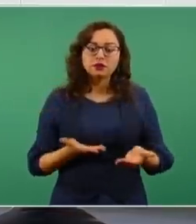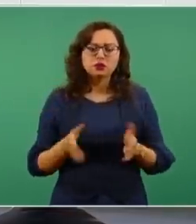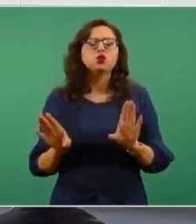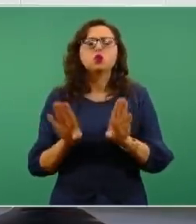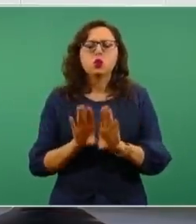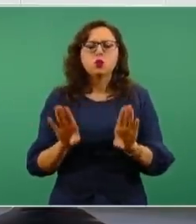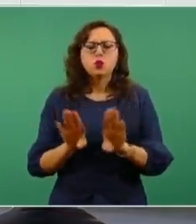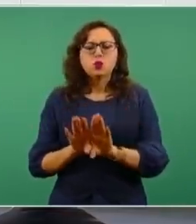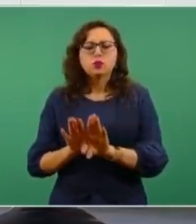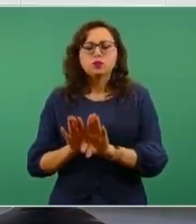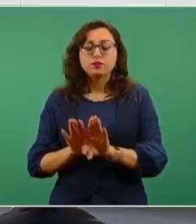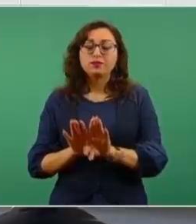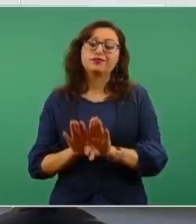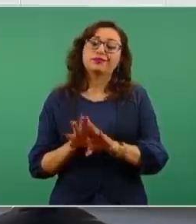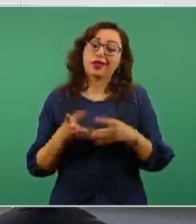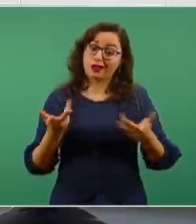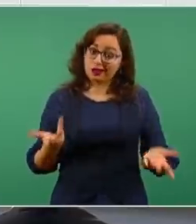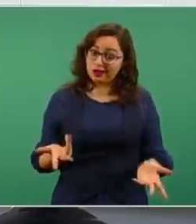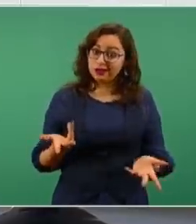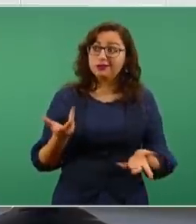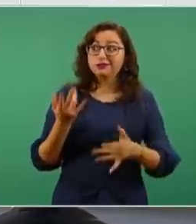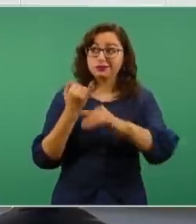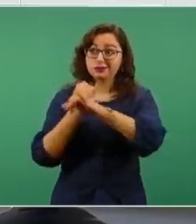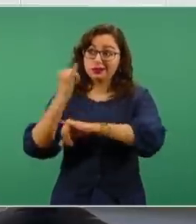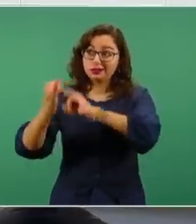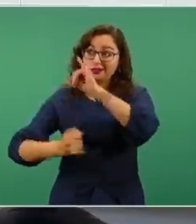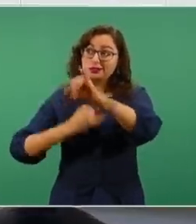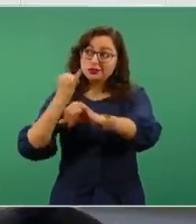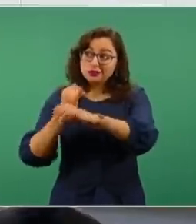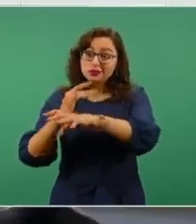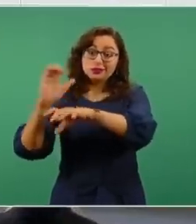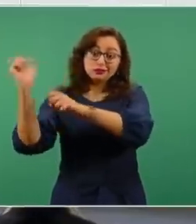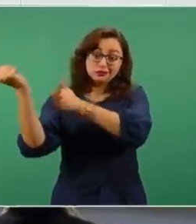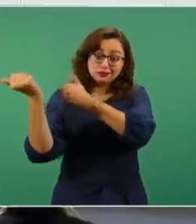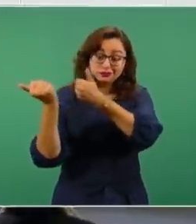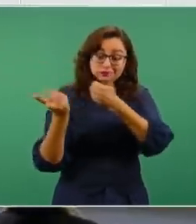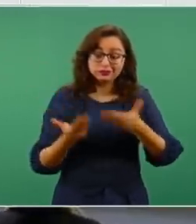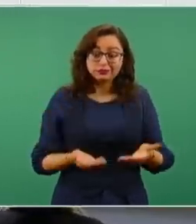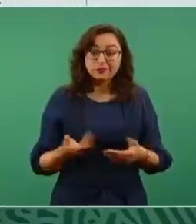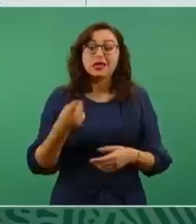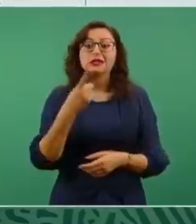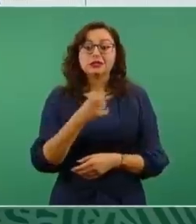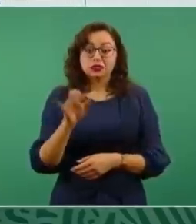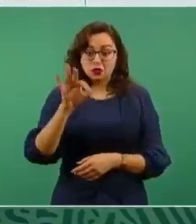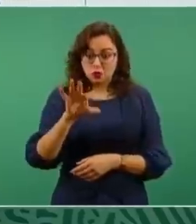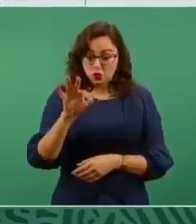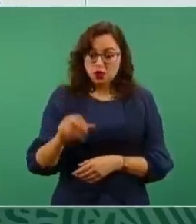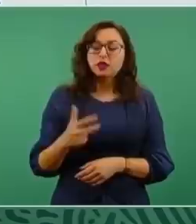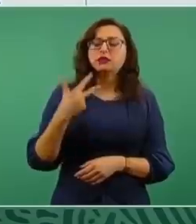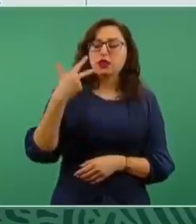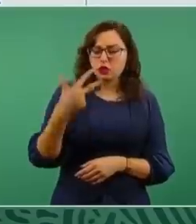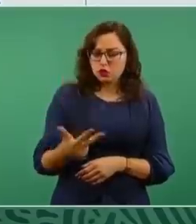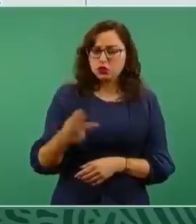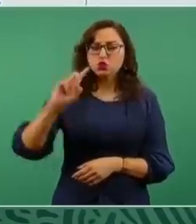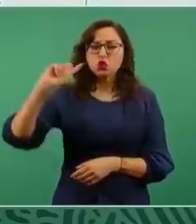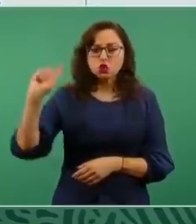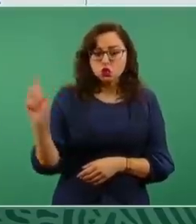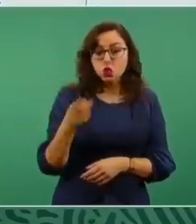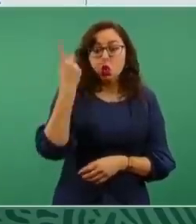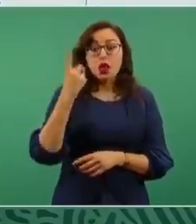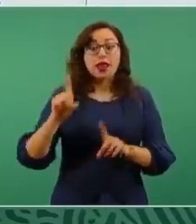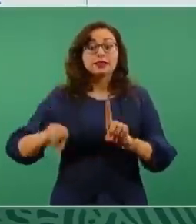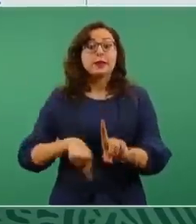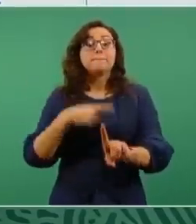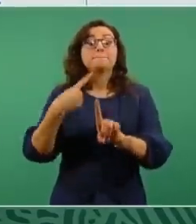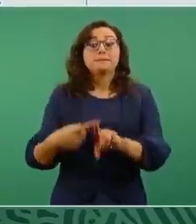ahora el etano de importación, en caso de que se requiera, lo van a pagar a 148 dólares la tonelada más